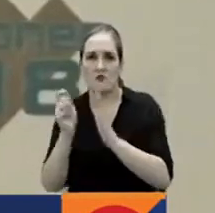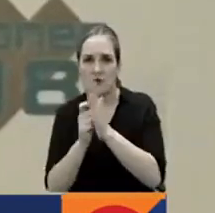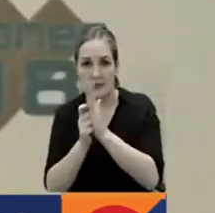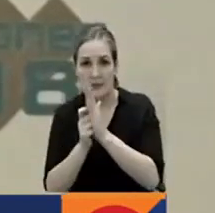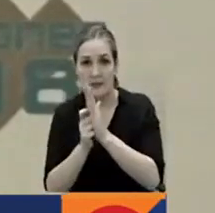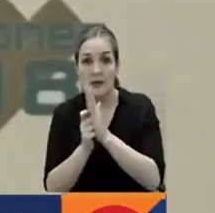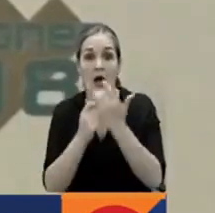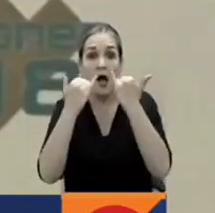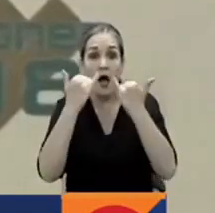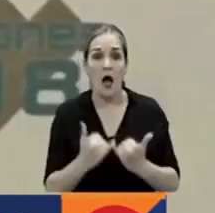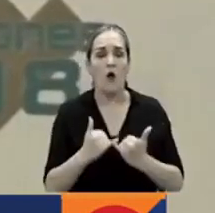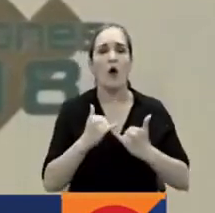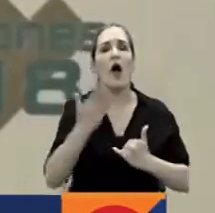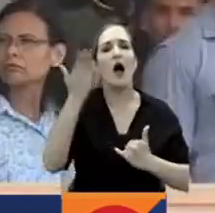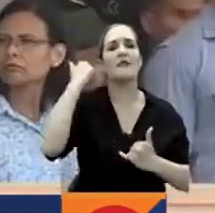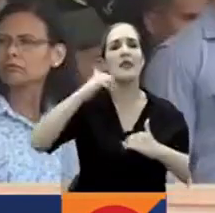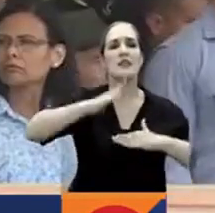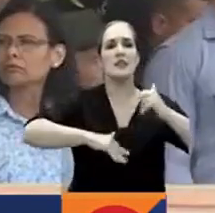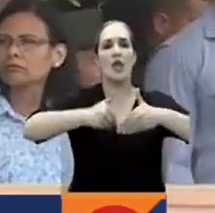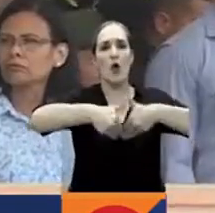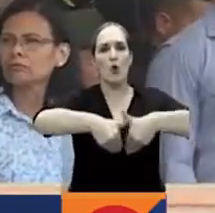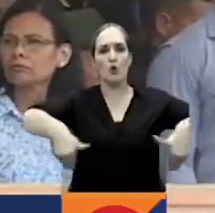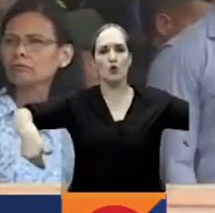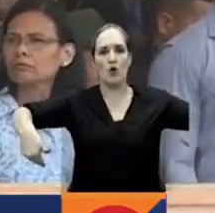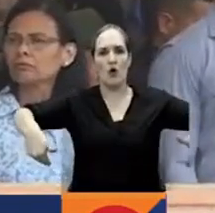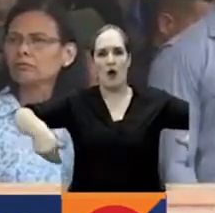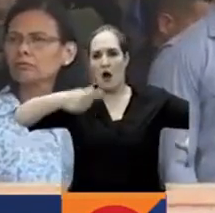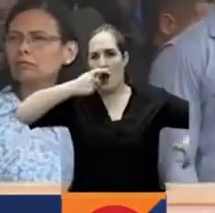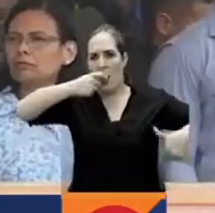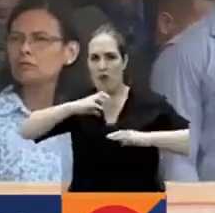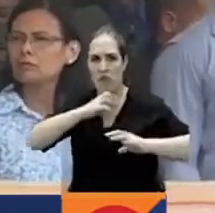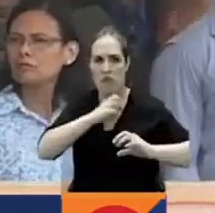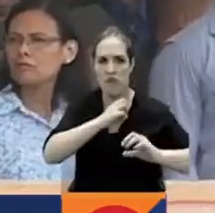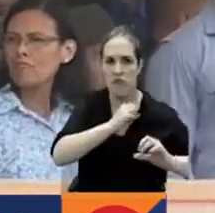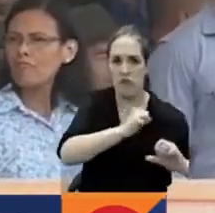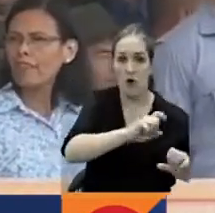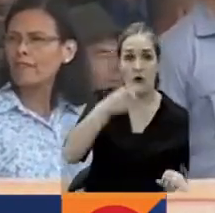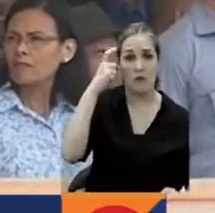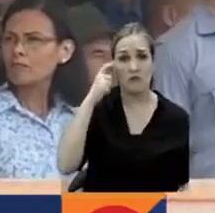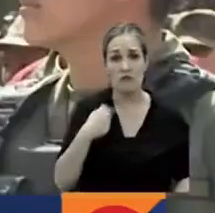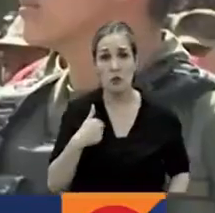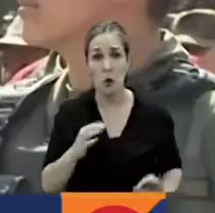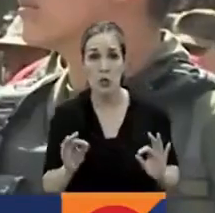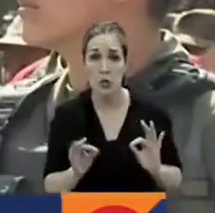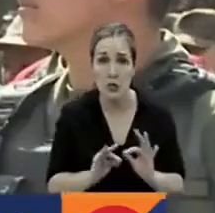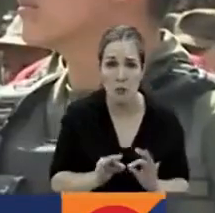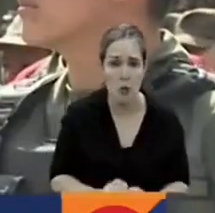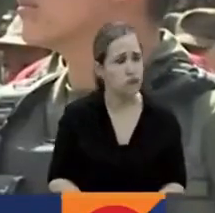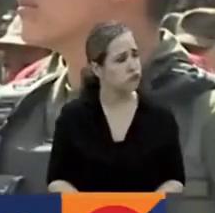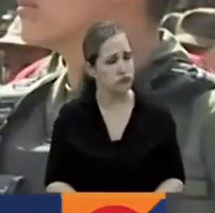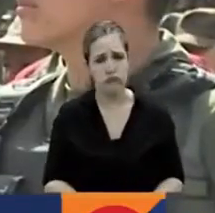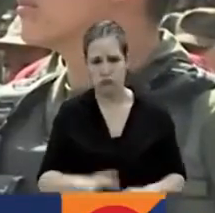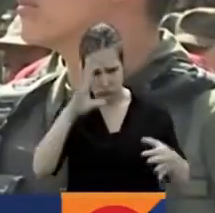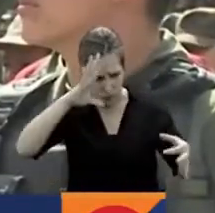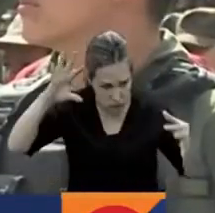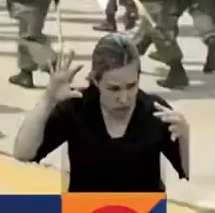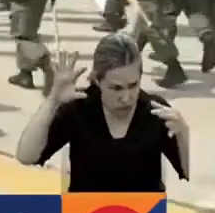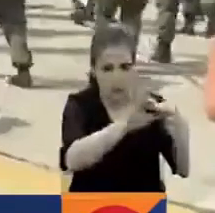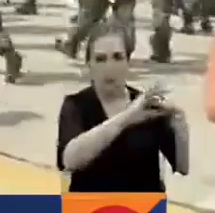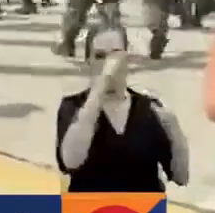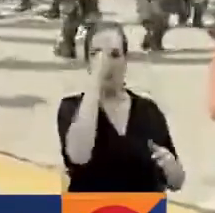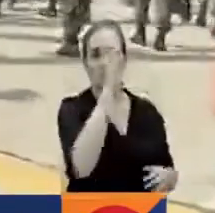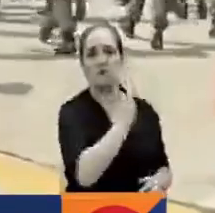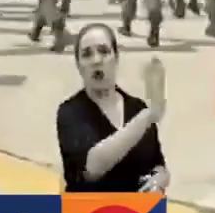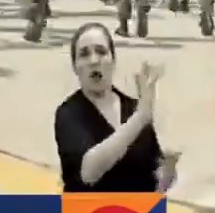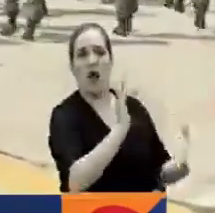pérdida de lo neutro que debía ser un órgano electoral jamás negó ni disimuló su alineación con lo dictado por Hugo